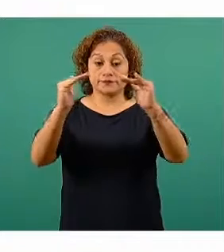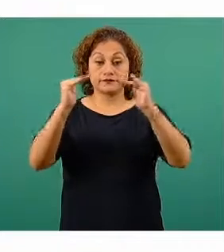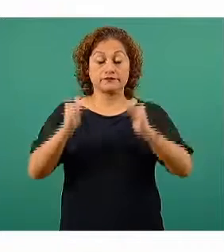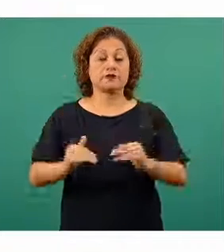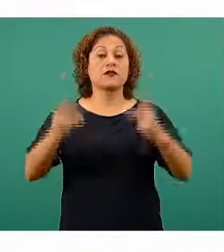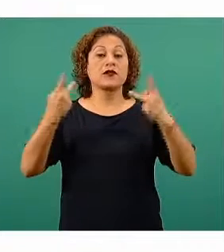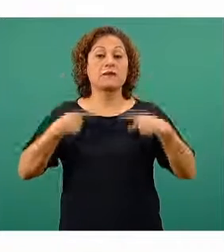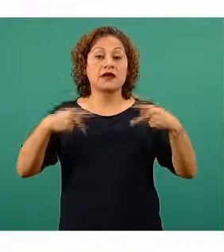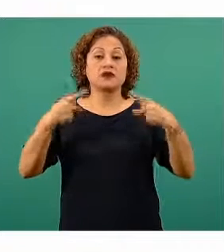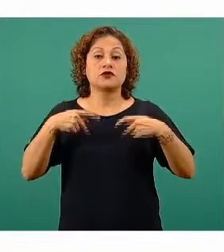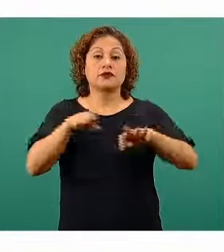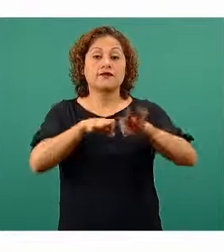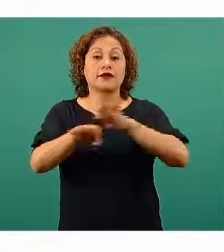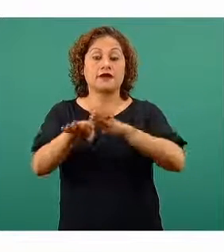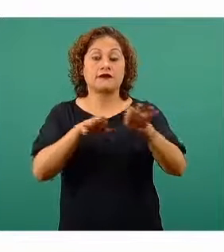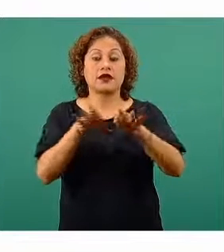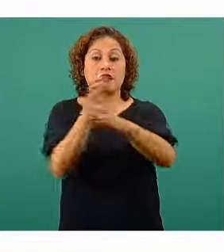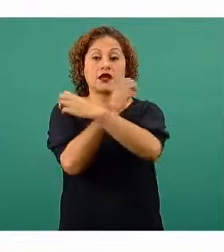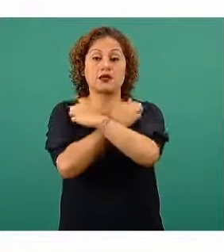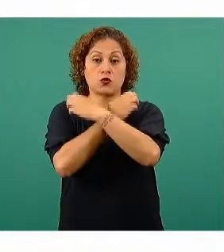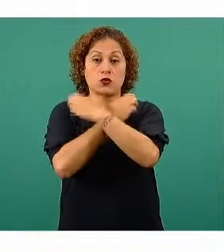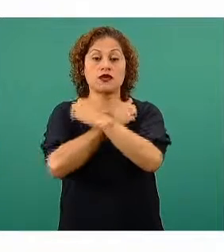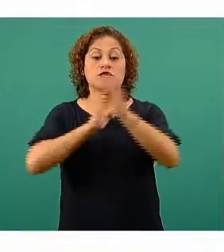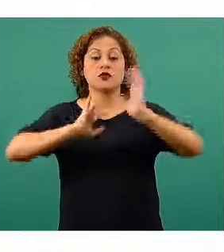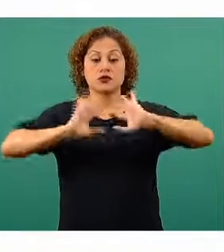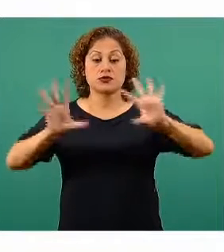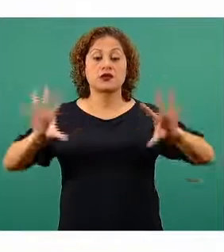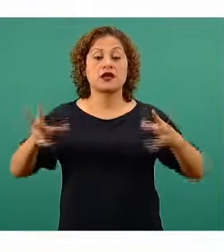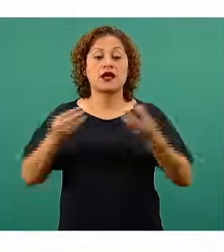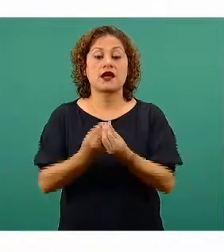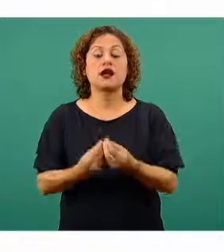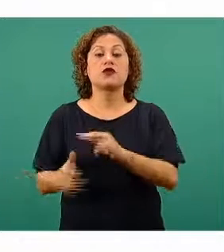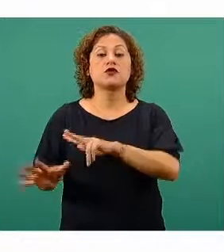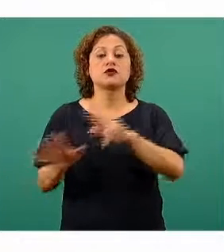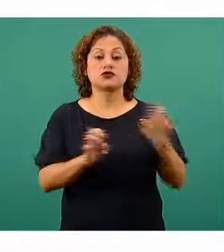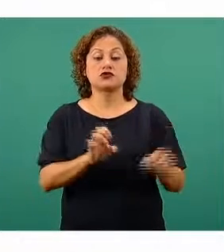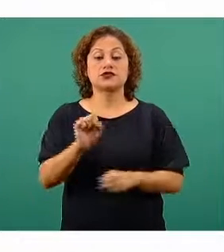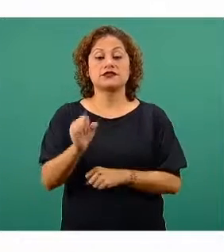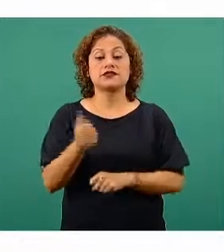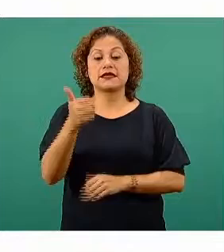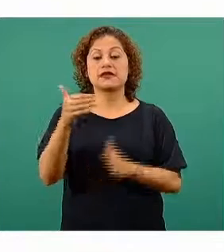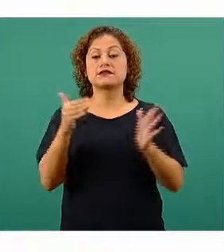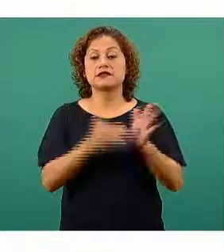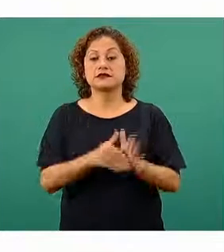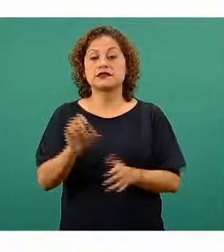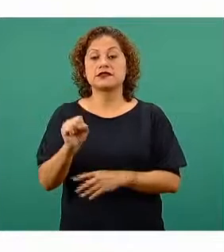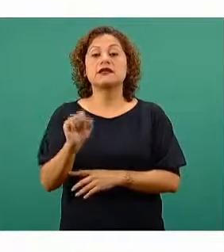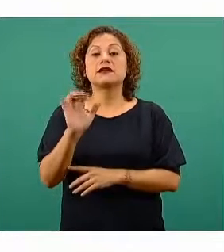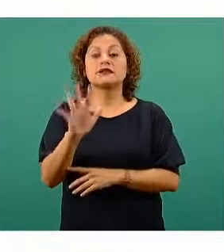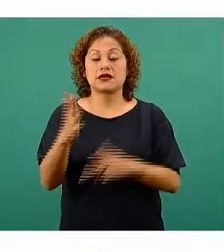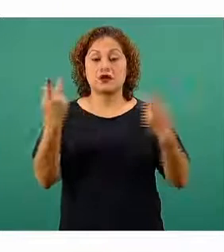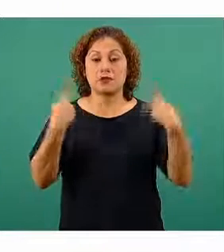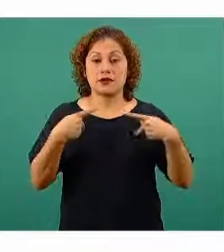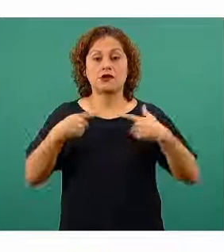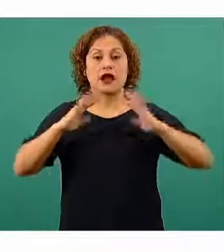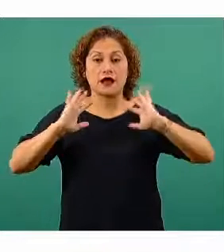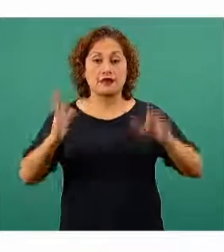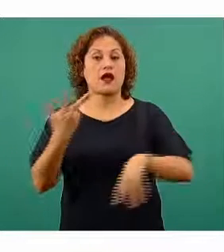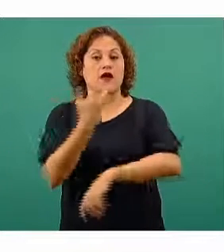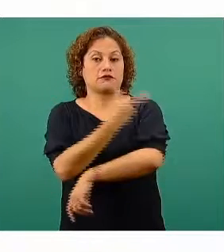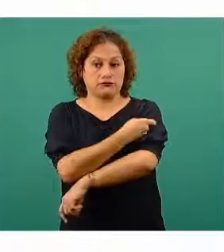educativo, actualmente se tienen un total de ochocientas sesenta y seis mil sesenta y cinco personas vacunadas, de las cuales